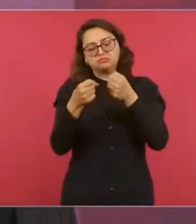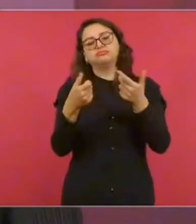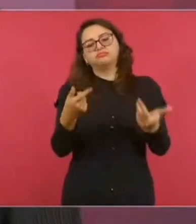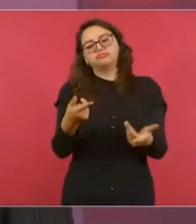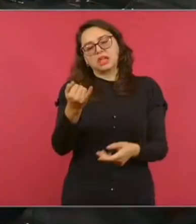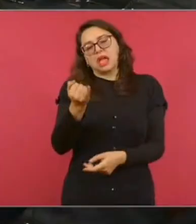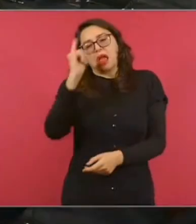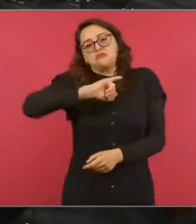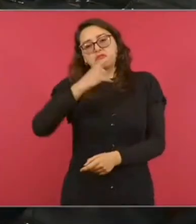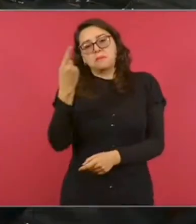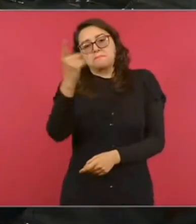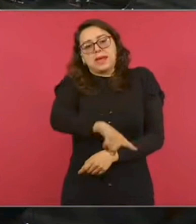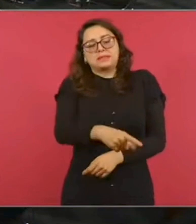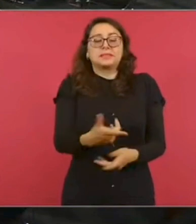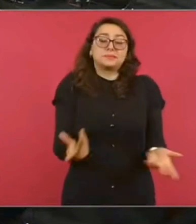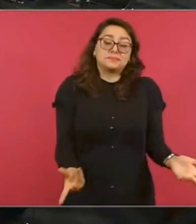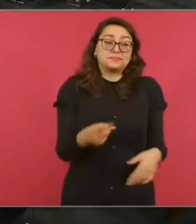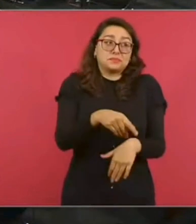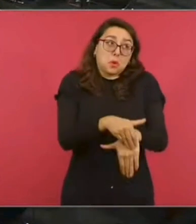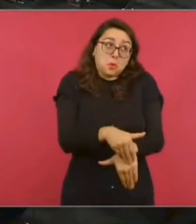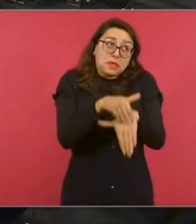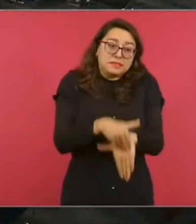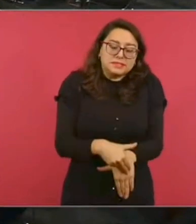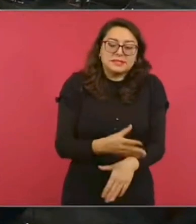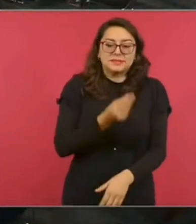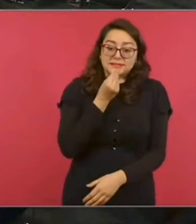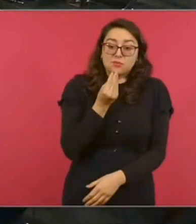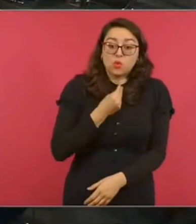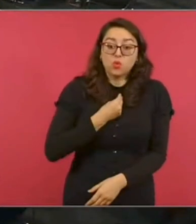no es culpa de ellos, los manda.